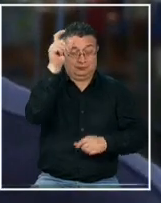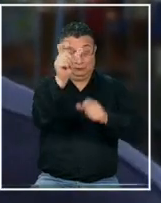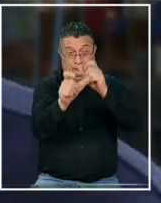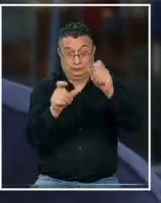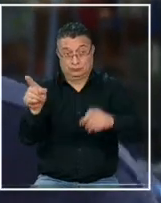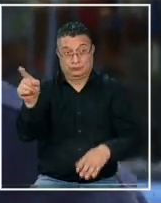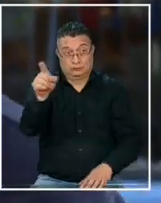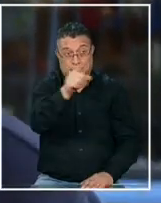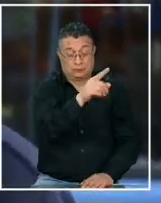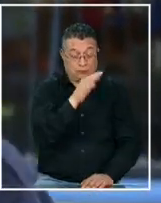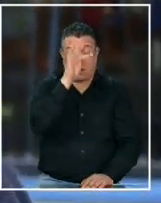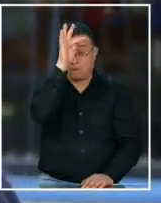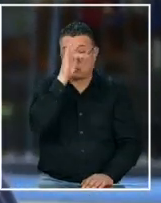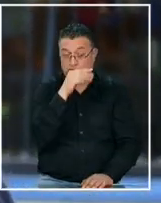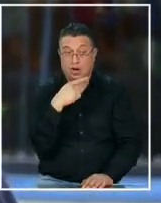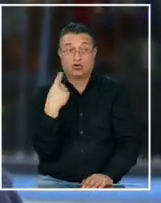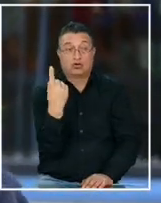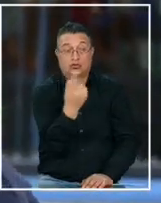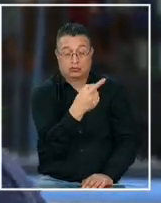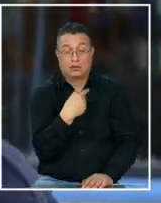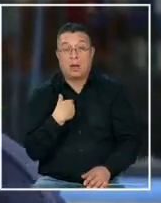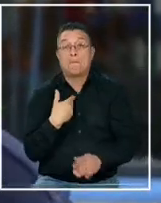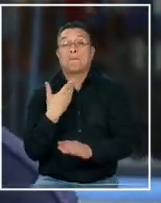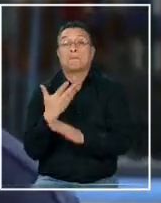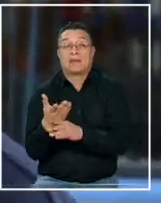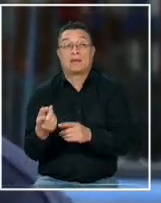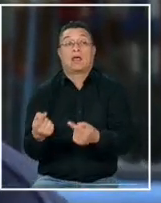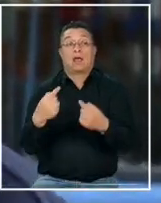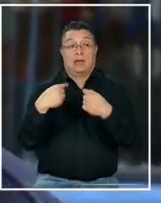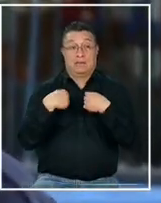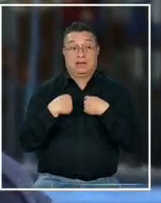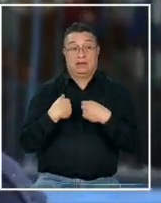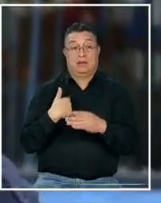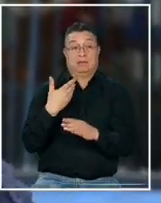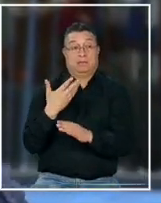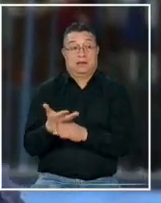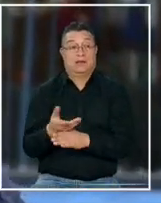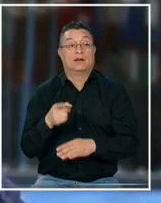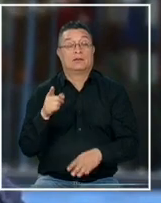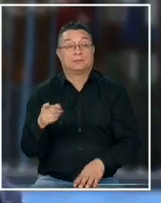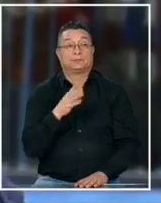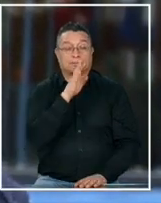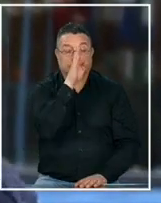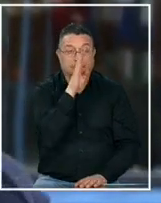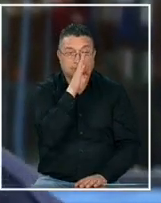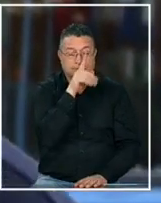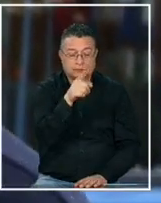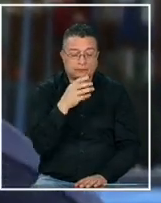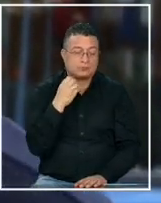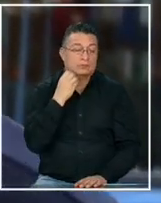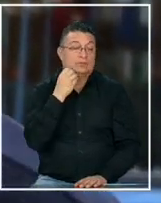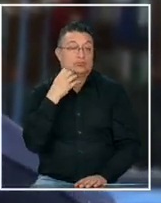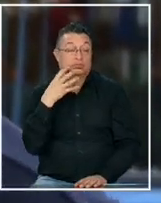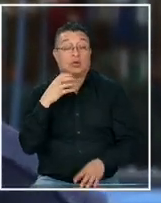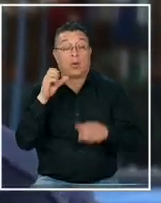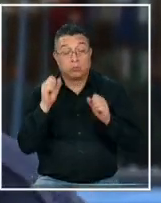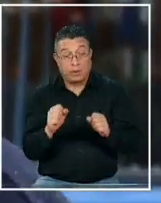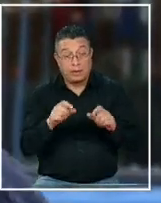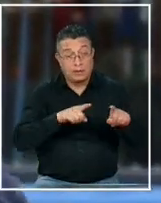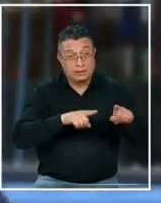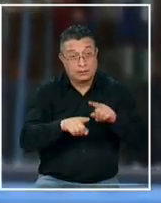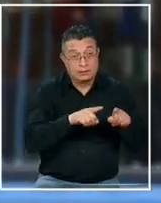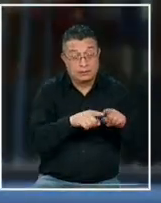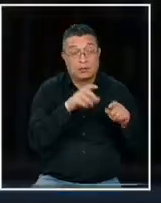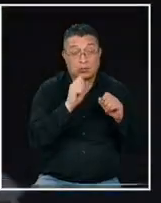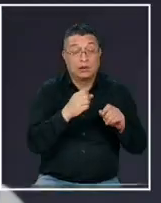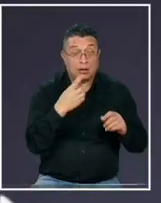época y los funcionarios nuestros me pidieron dado que el perrito tenía esta condición si podíamos hacer una gestión para